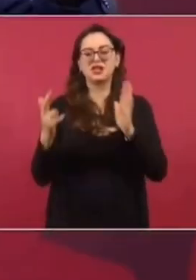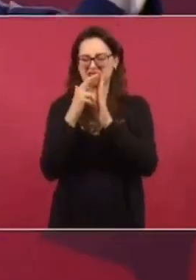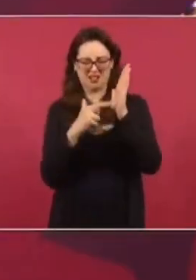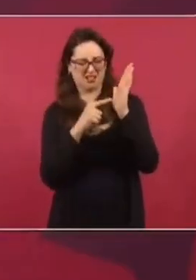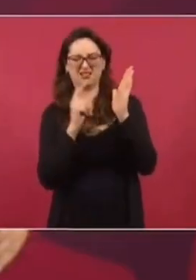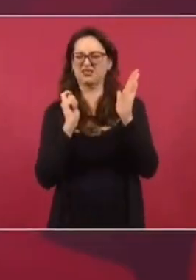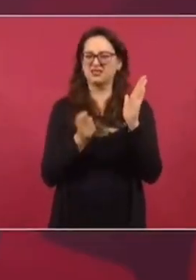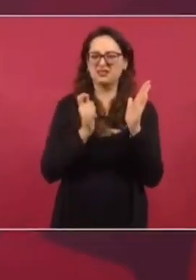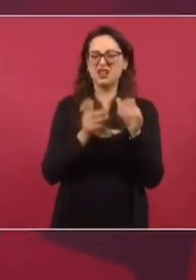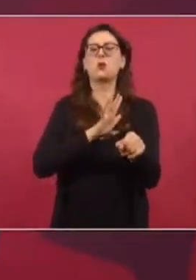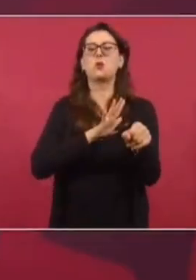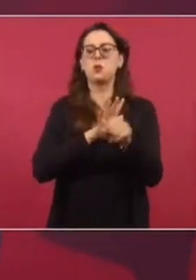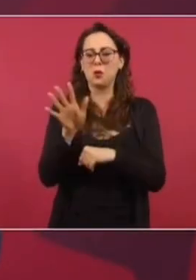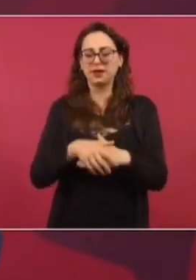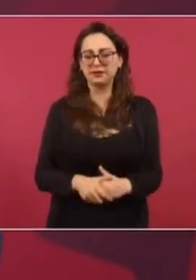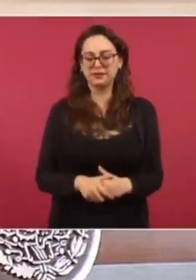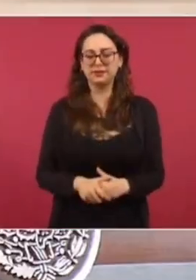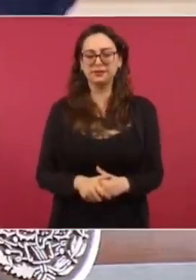lo sepa.